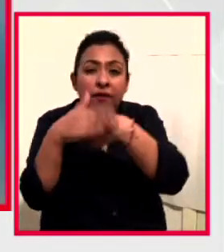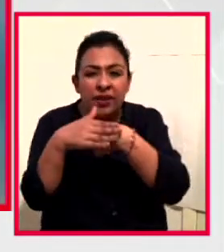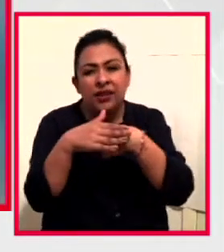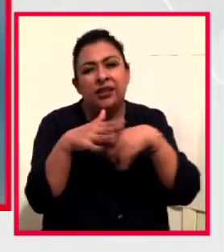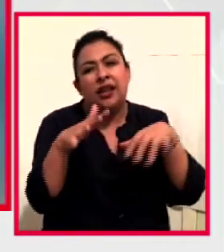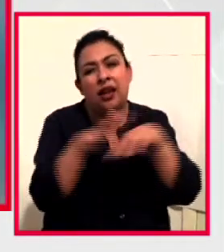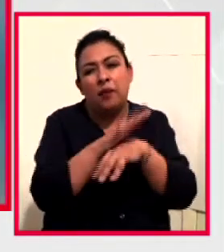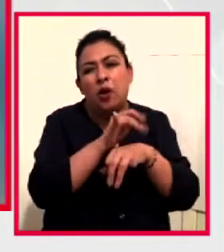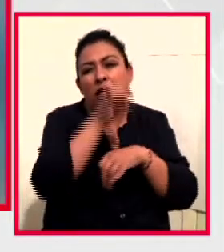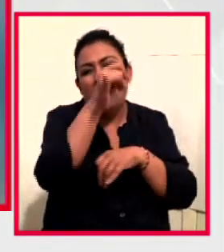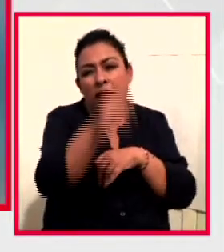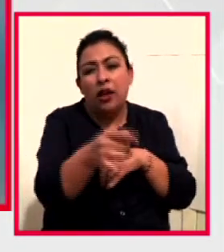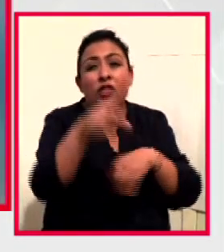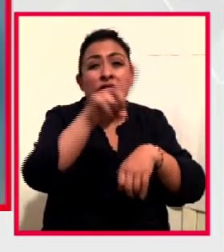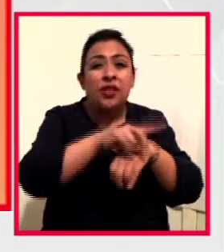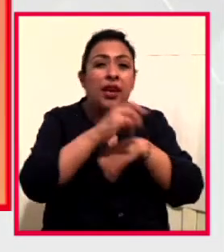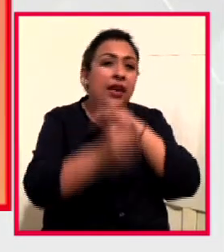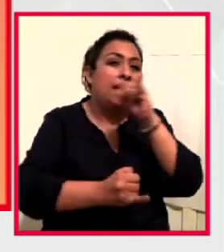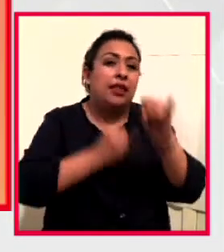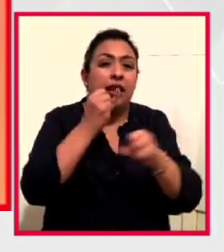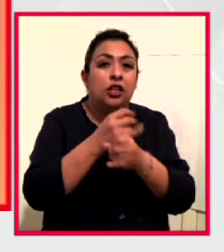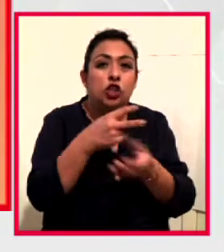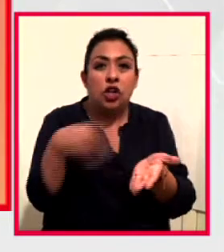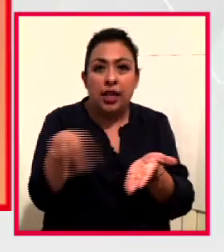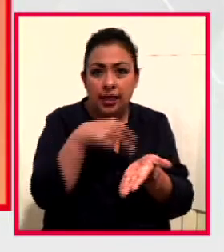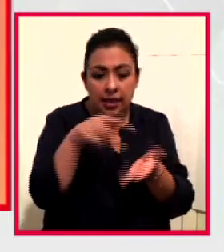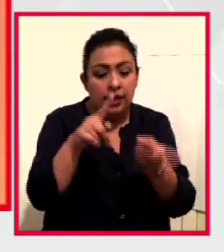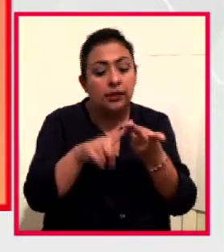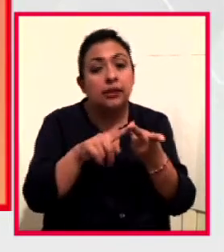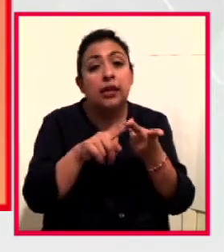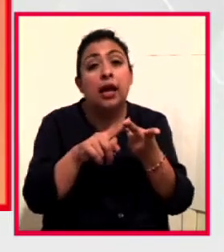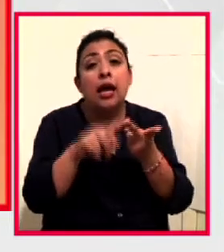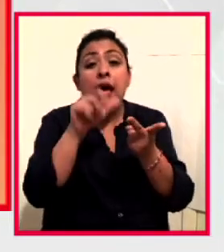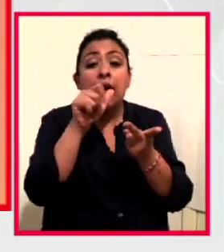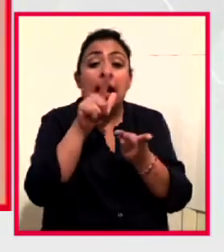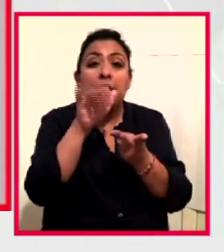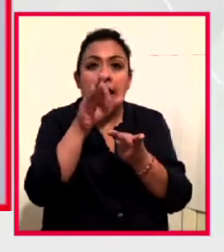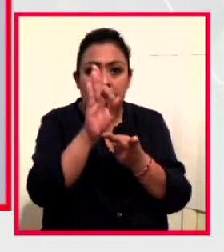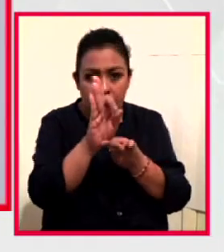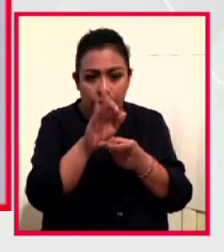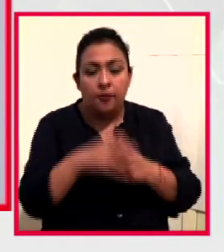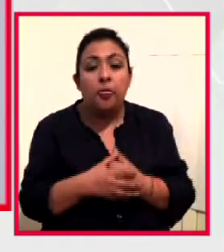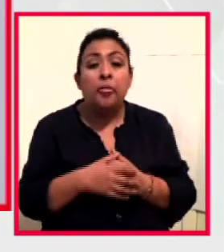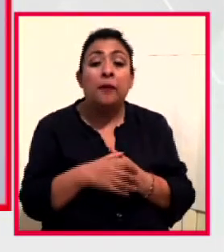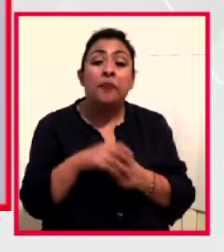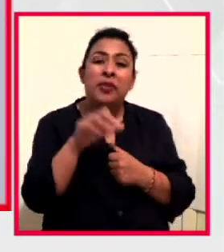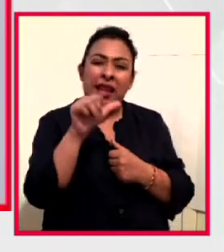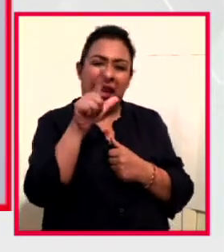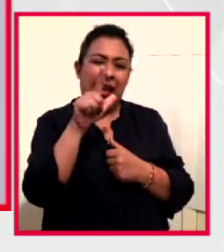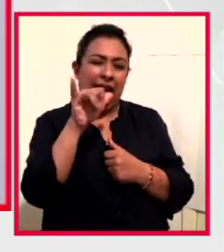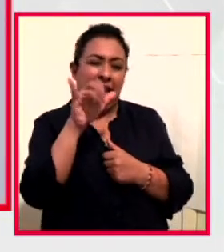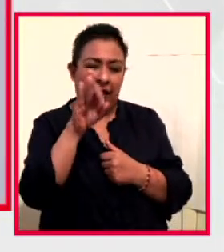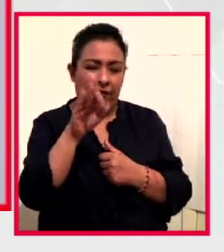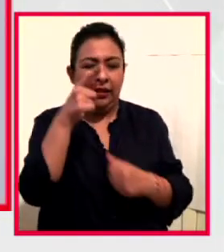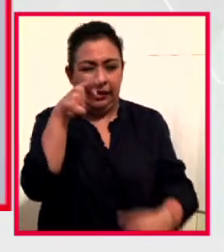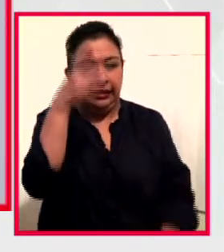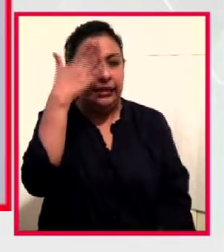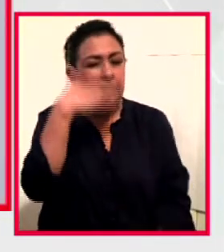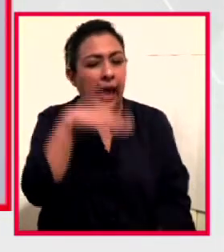a distancia del Día Internacional de la Danza y de la LEF. La LEF, como ustedes saben, es nuestro